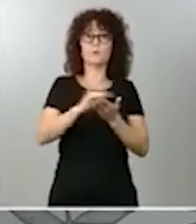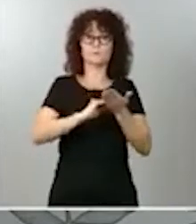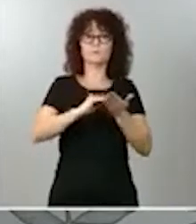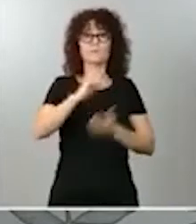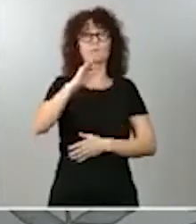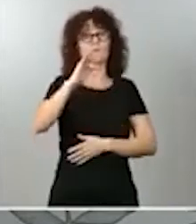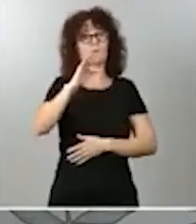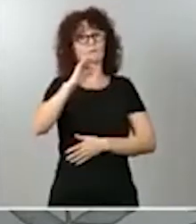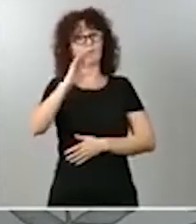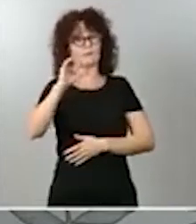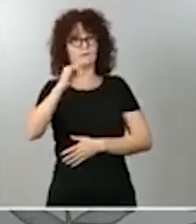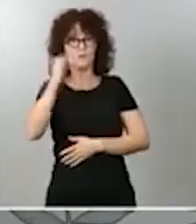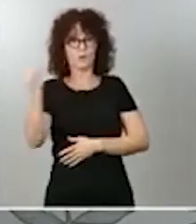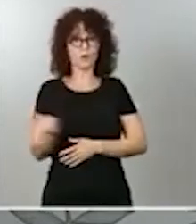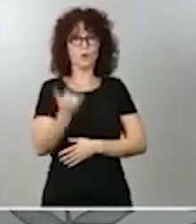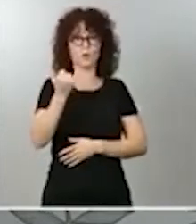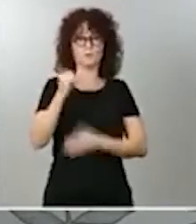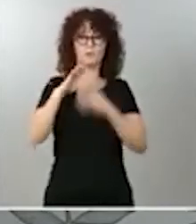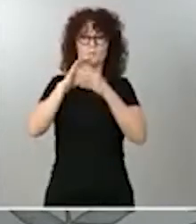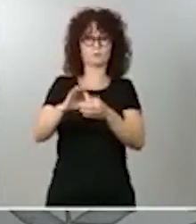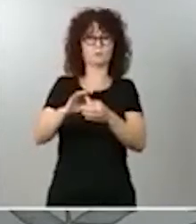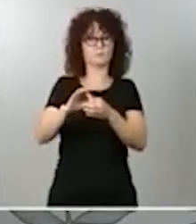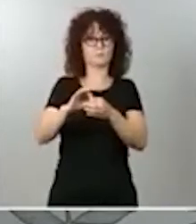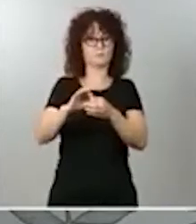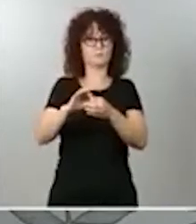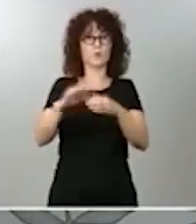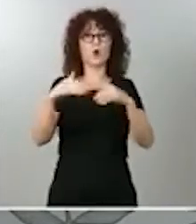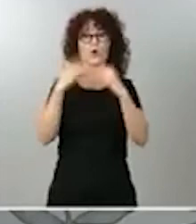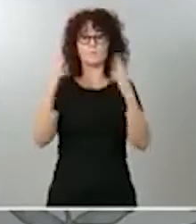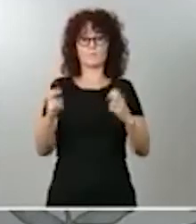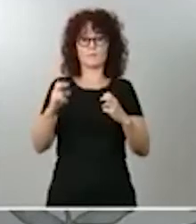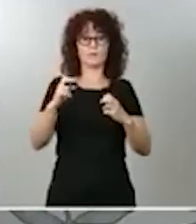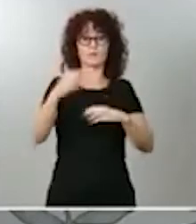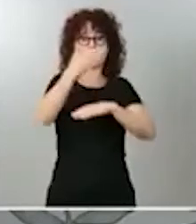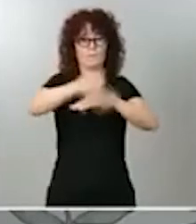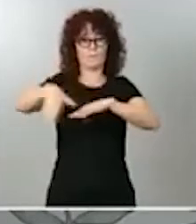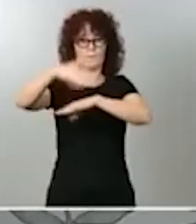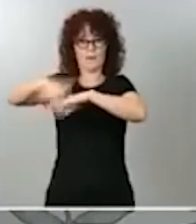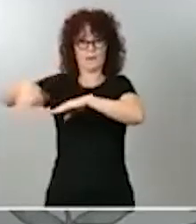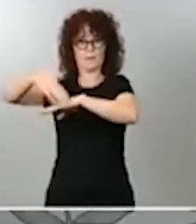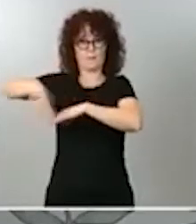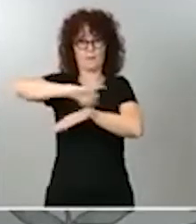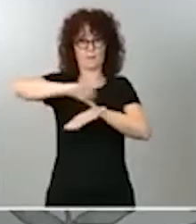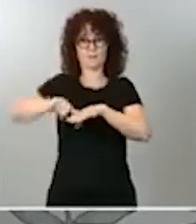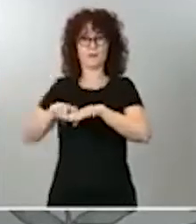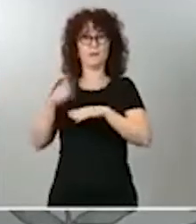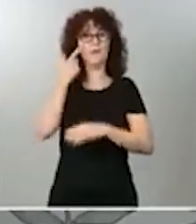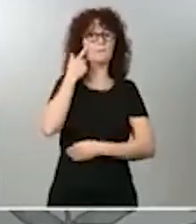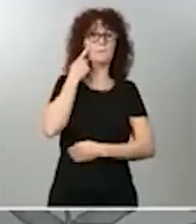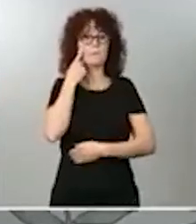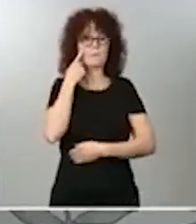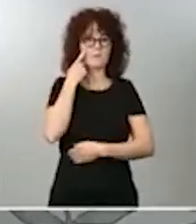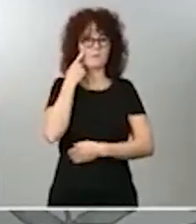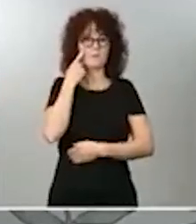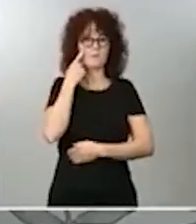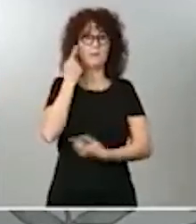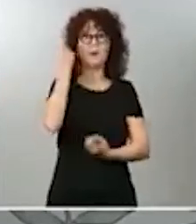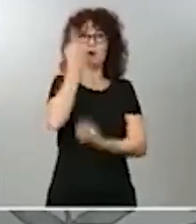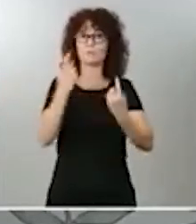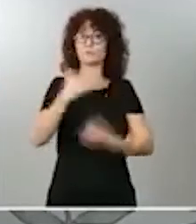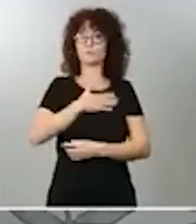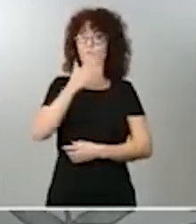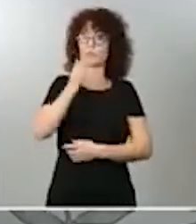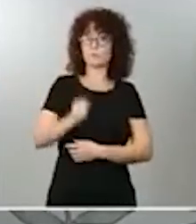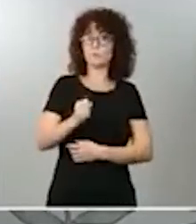con el confinamiento perimetral, es decir, con la vigilancia respecto a que en aquellos municipios donde se estaba produciendo